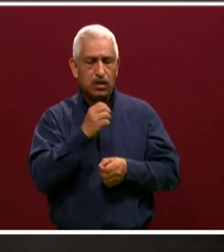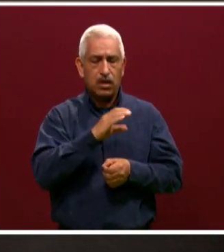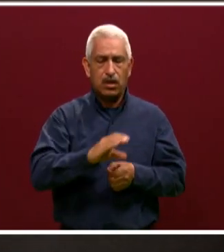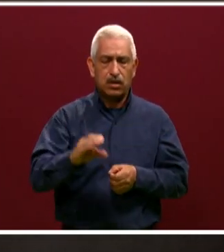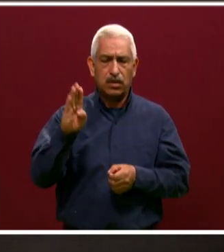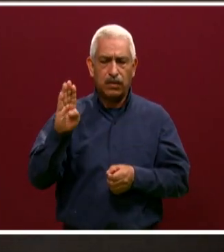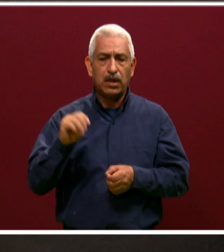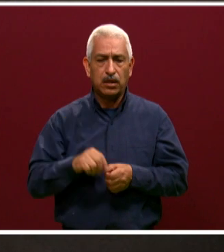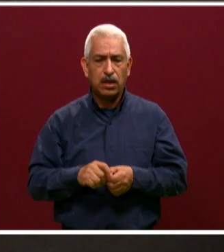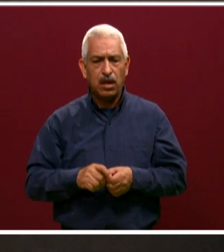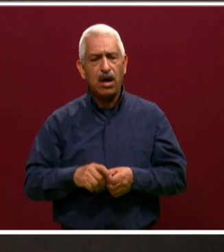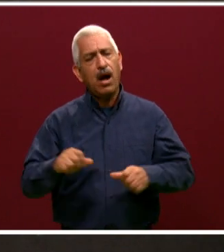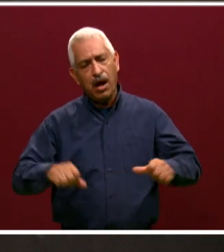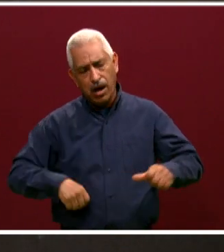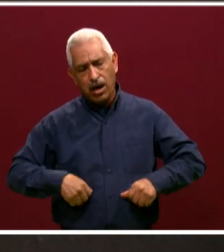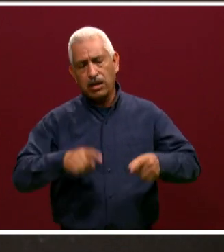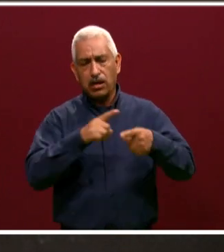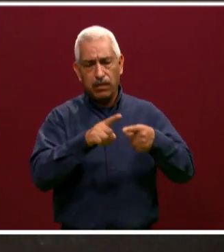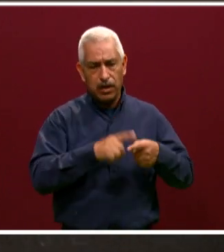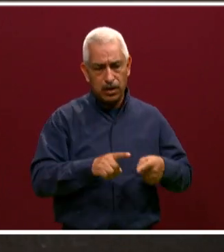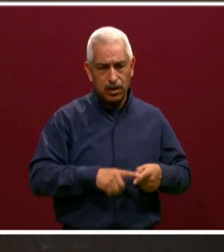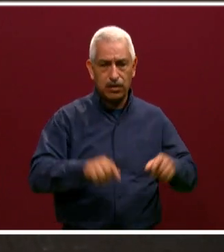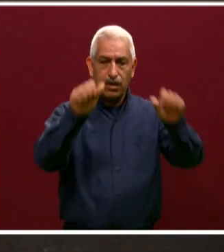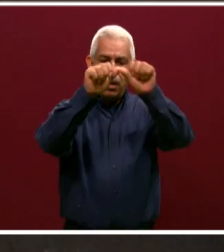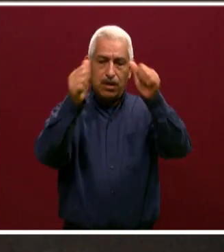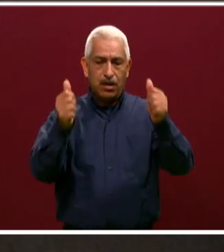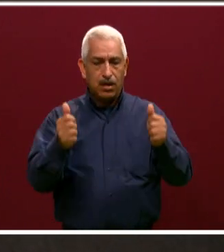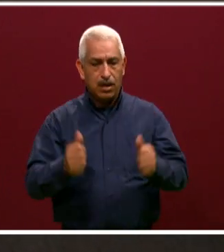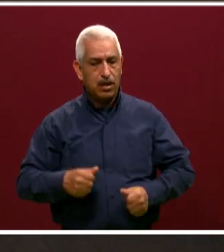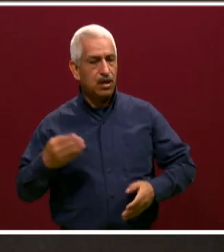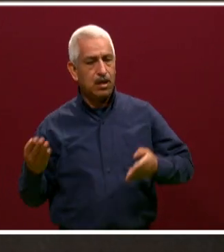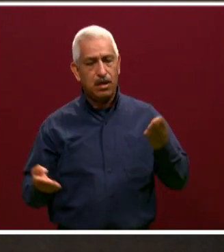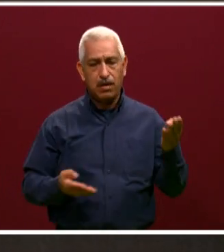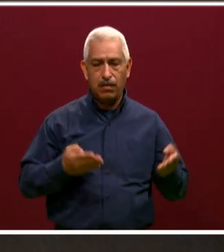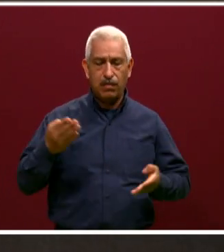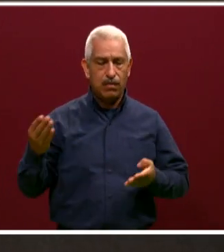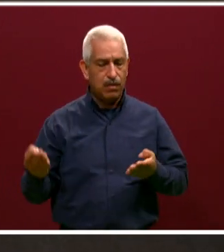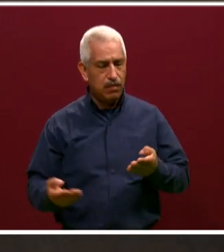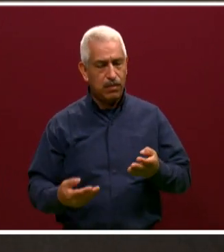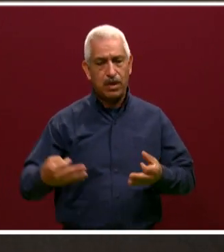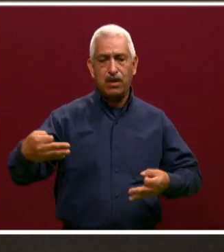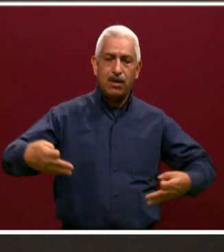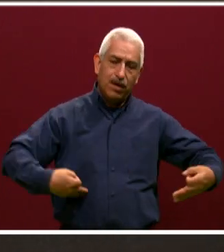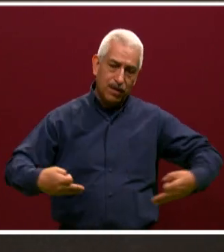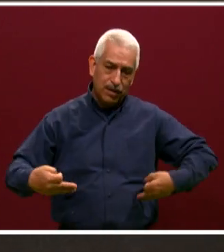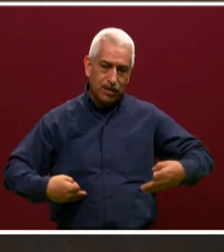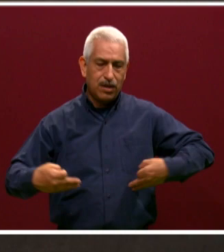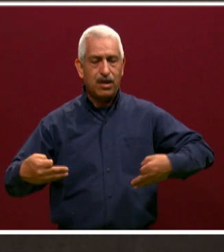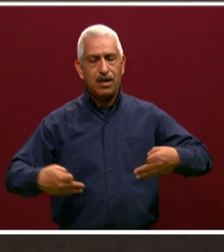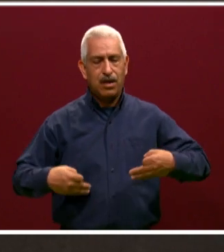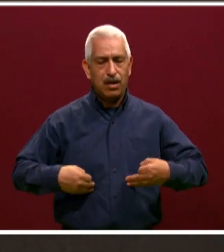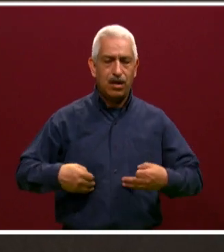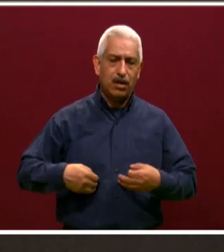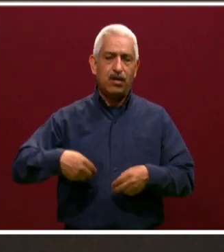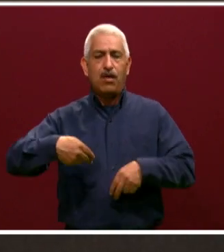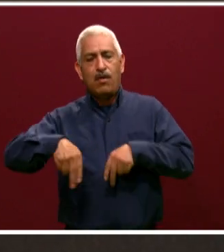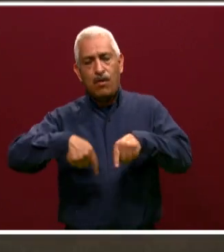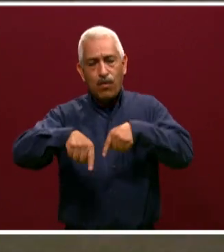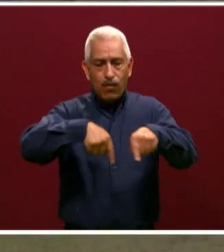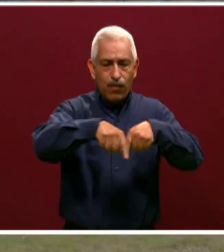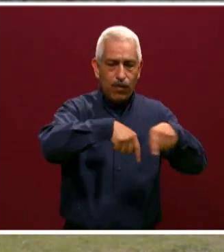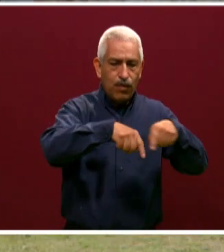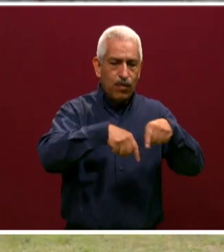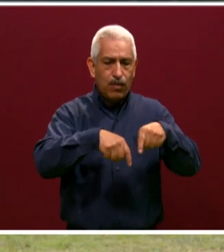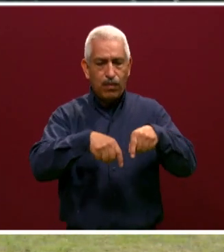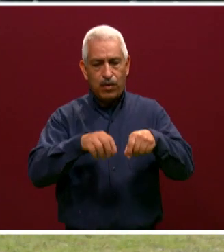y artísticas, como son todas nuestras pares escolares. Los chicos se pueden integrar a teatro, a fútbol, ajedrez. Tenemos